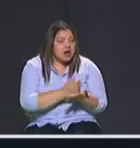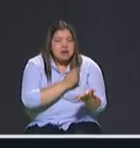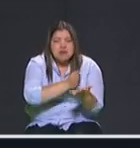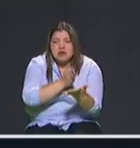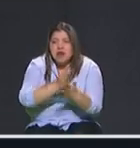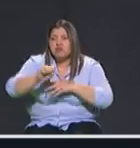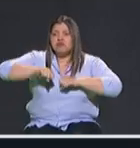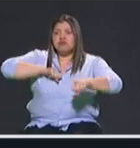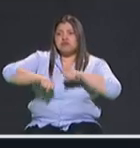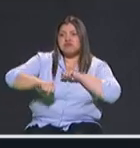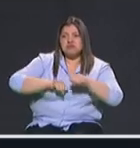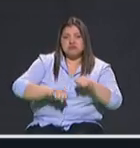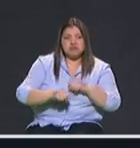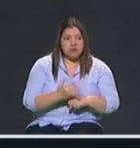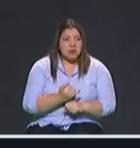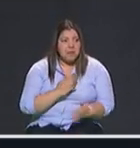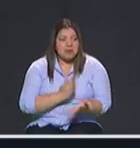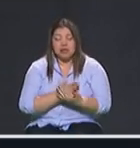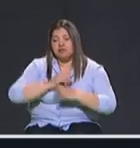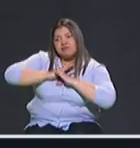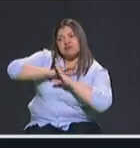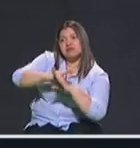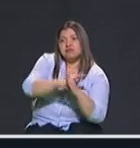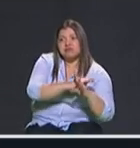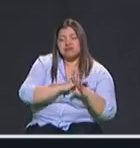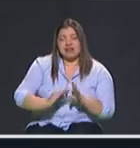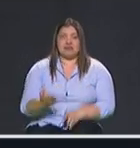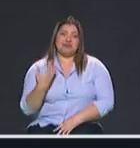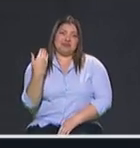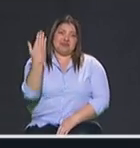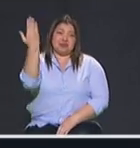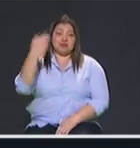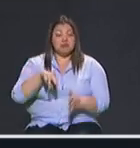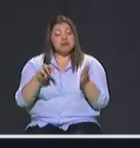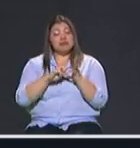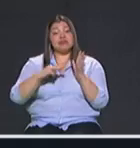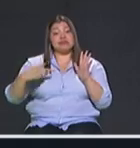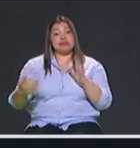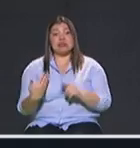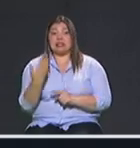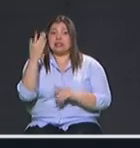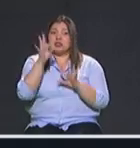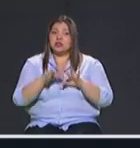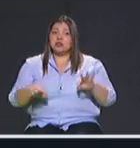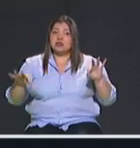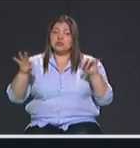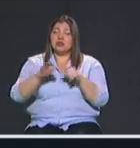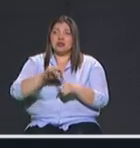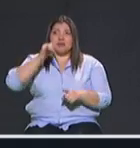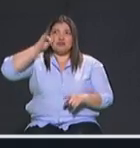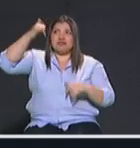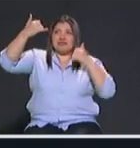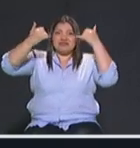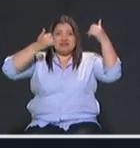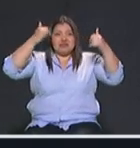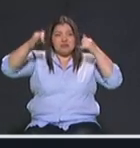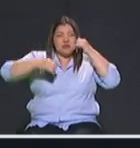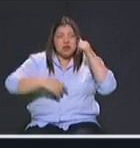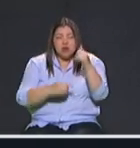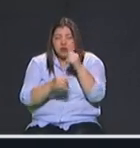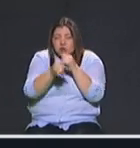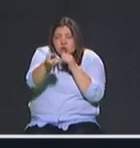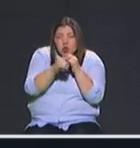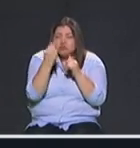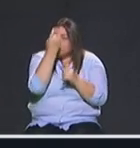previniendo el delito funciona muchísimo más la tecnología es muy importante cámaras con reconocimiento facial que los bandidos